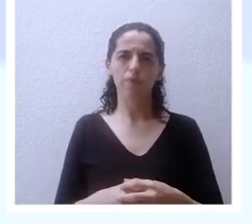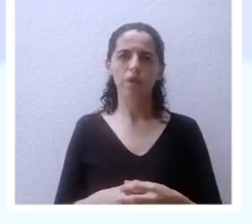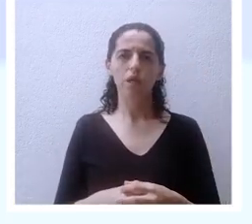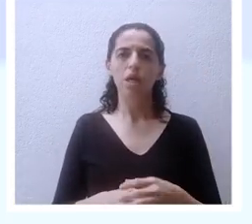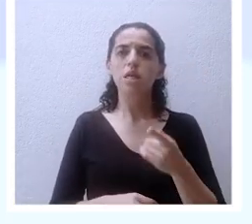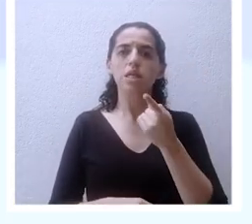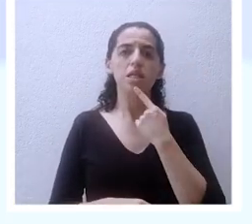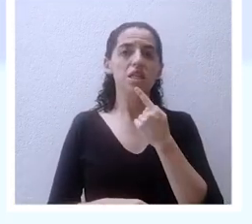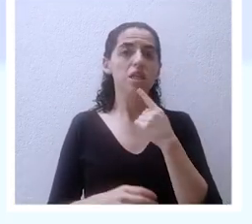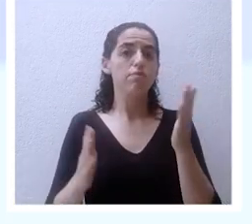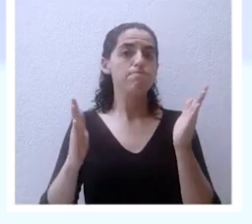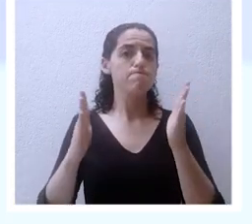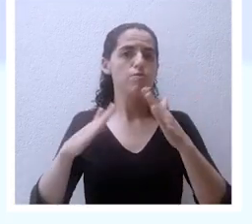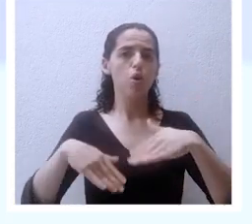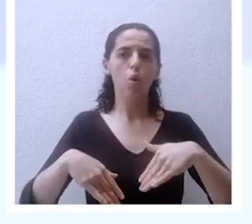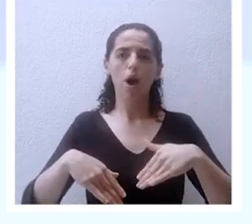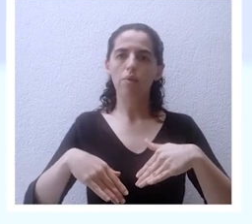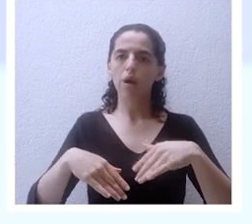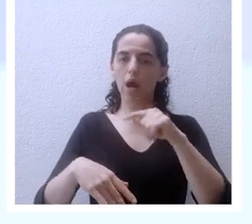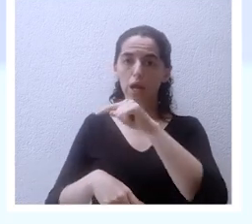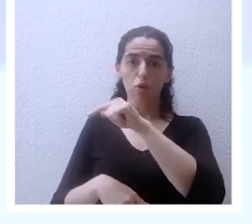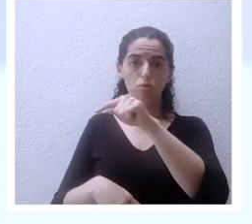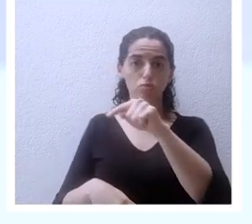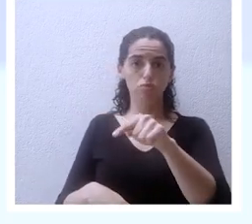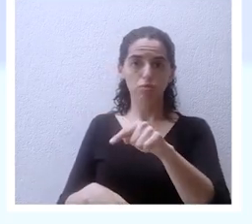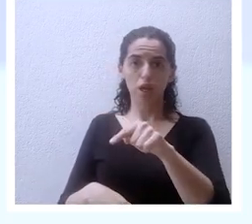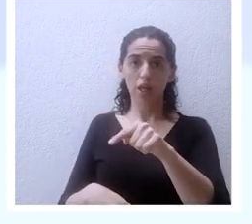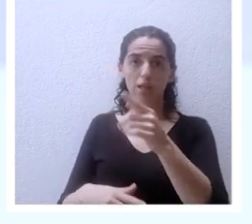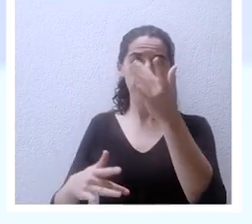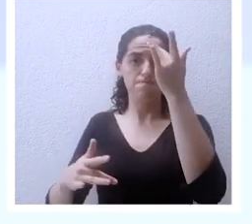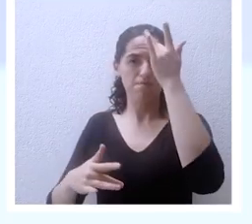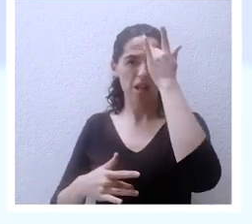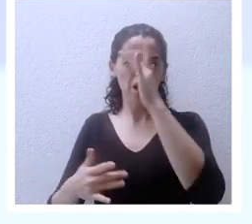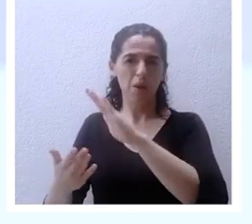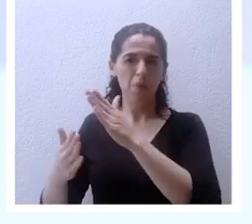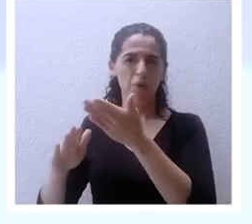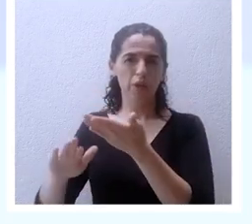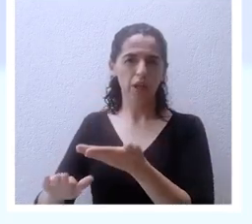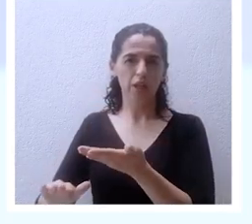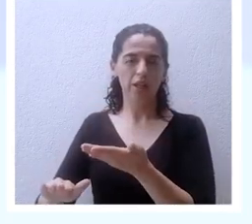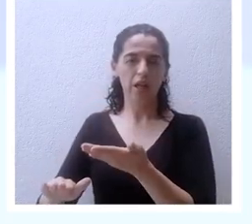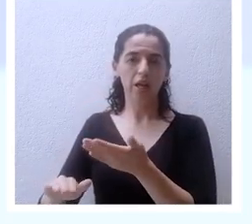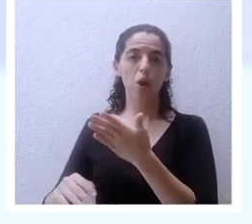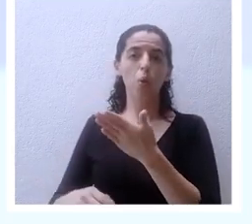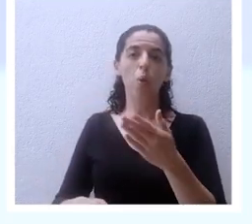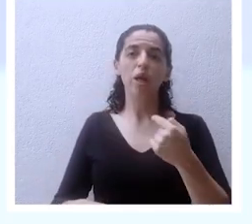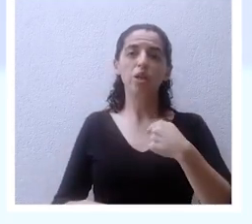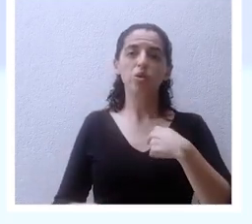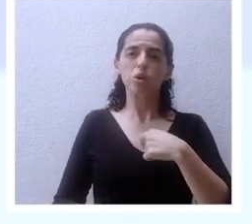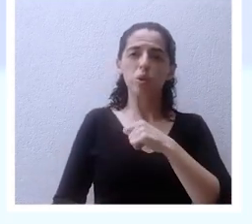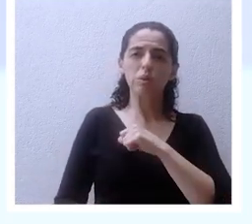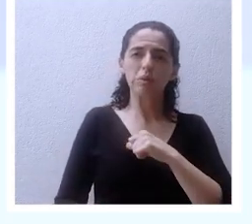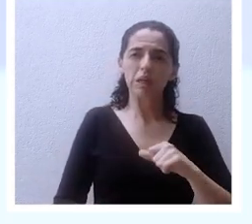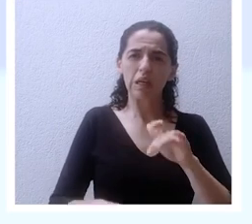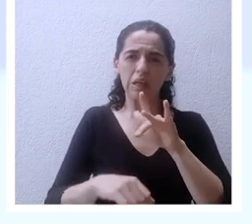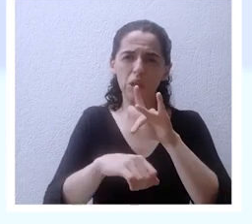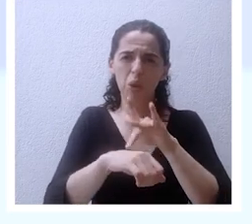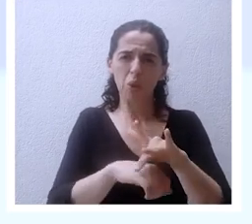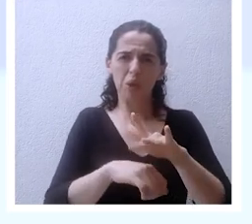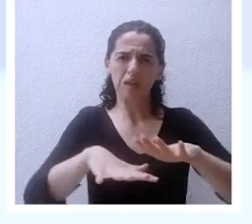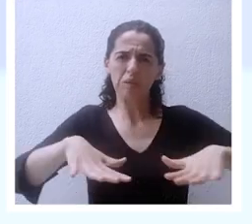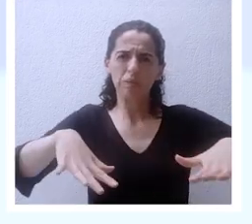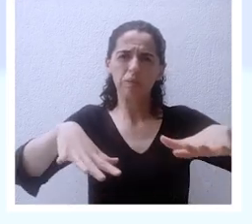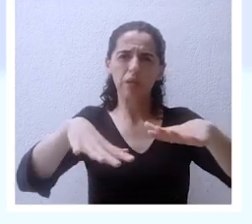no habrá en vosotros plaga de mortandad cuando hiera la tierra de Egipto